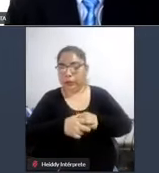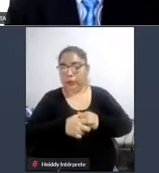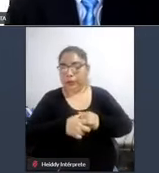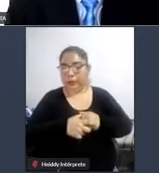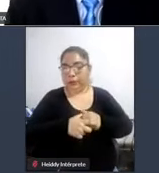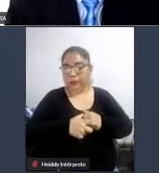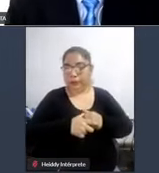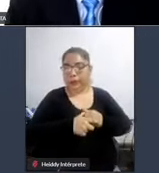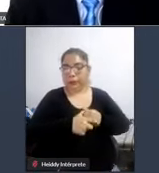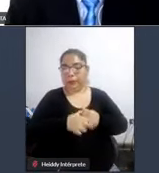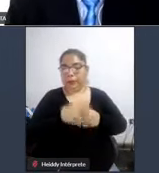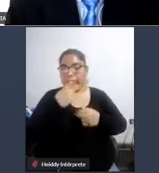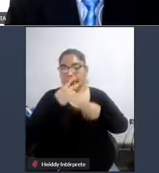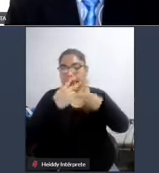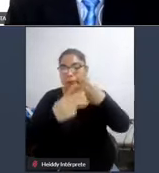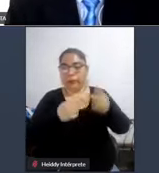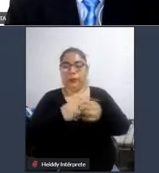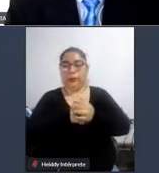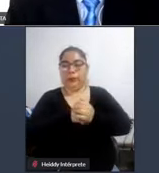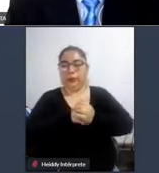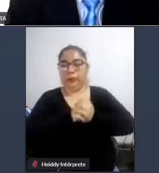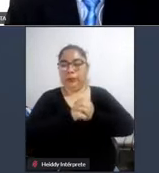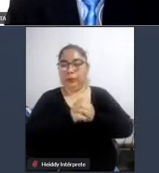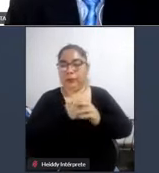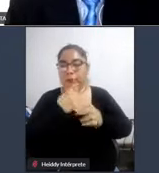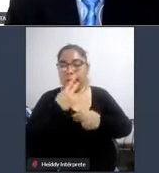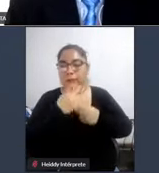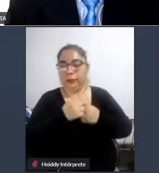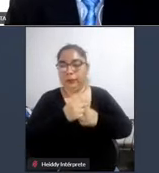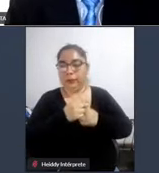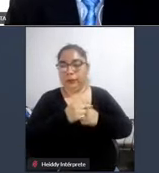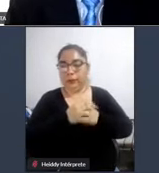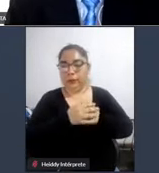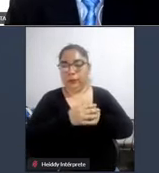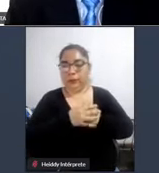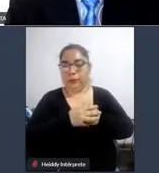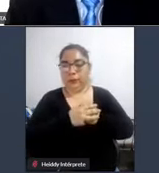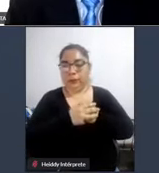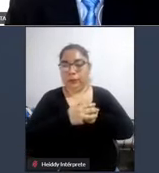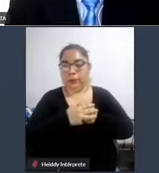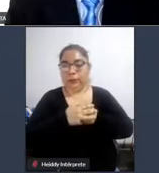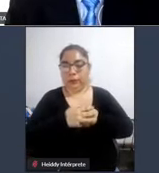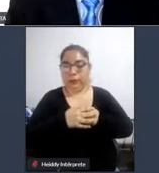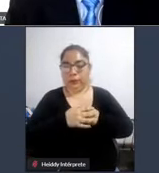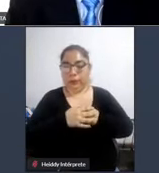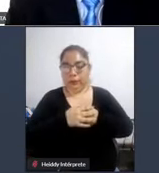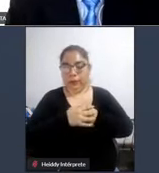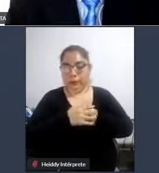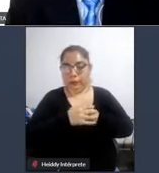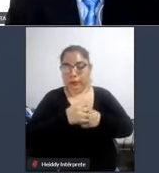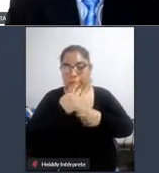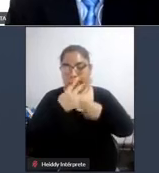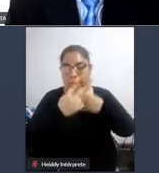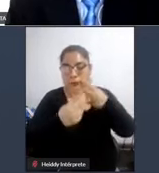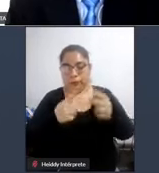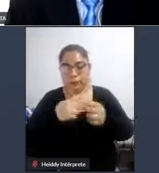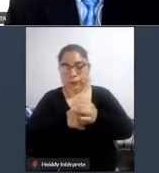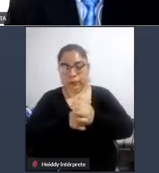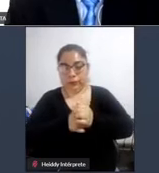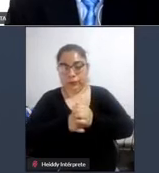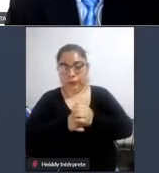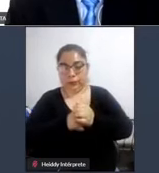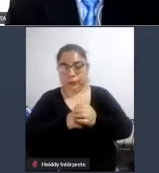cuando siente la proximidad se abre también mencionó la empatía en realidad